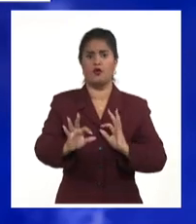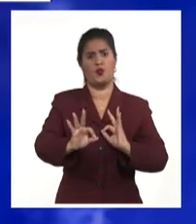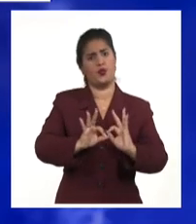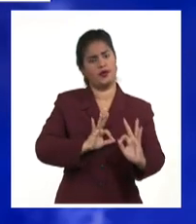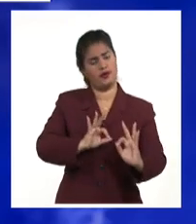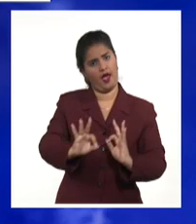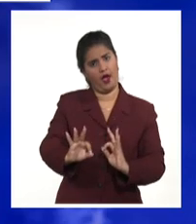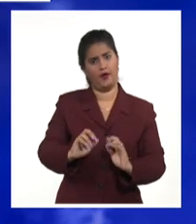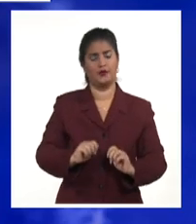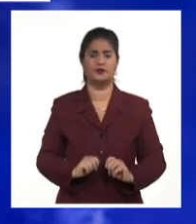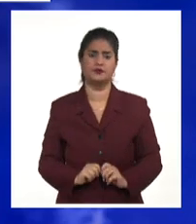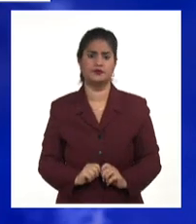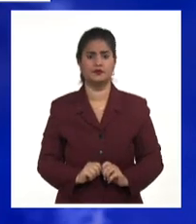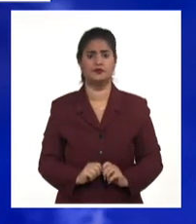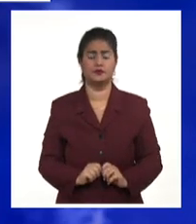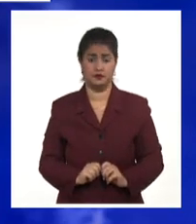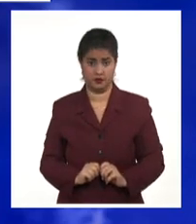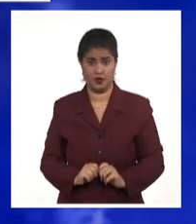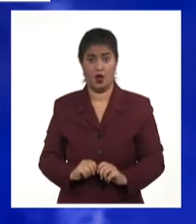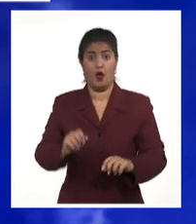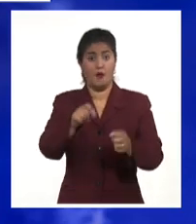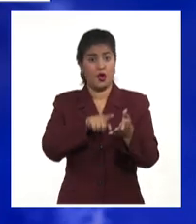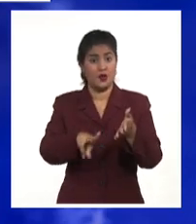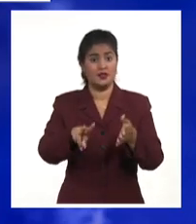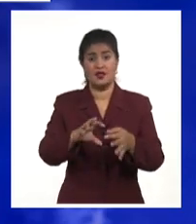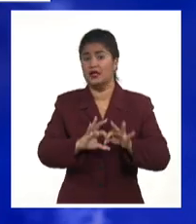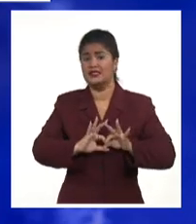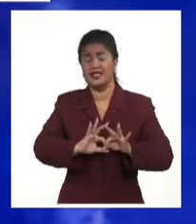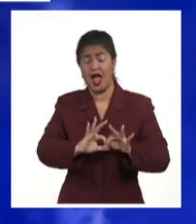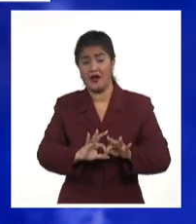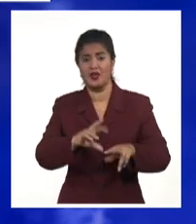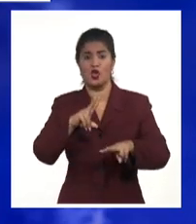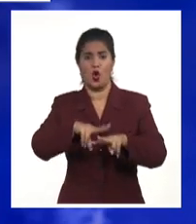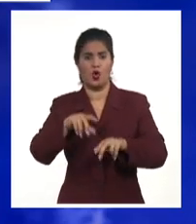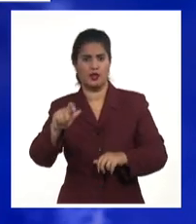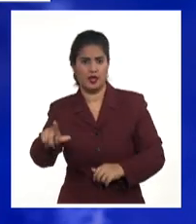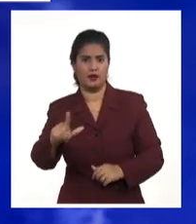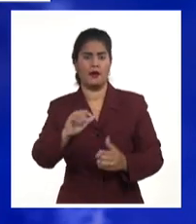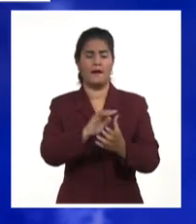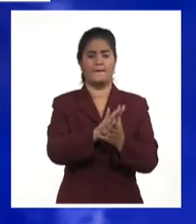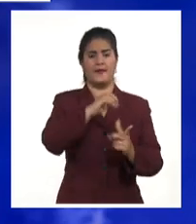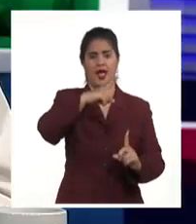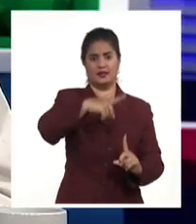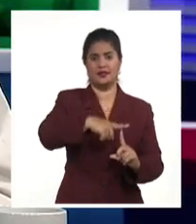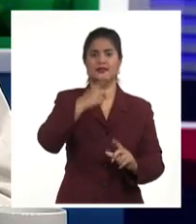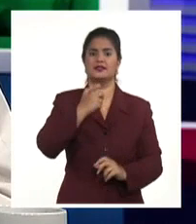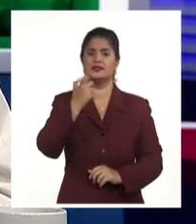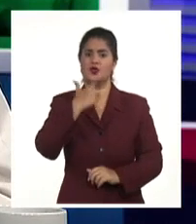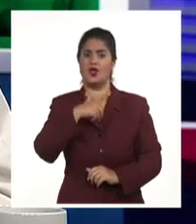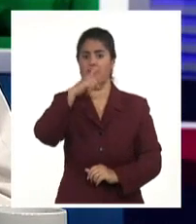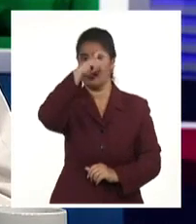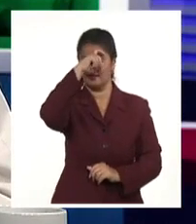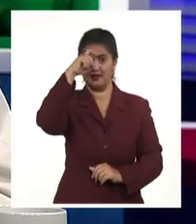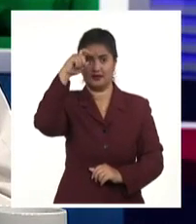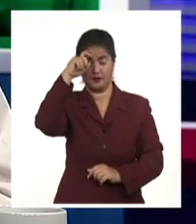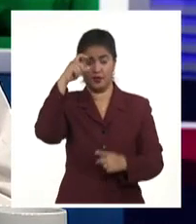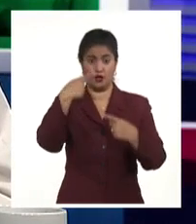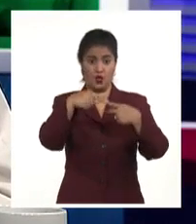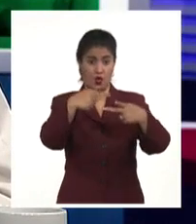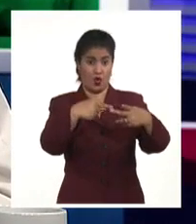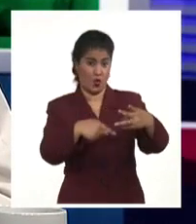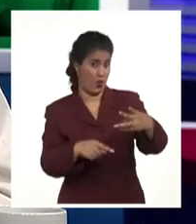Matanzas, Santispíritus y Cego de Ávila, como las provincias con situación epidemiológica más compleja, con más del 40% de los casos